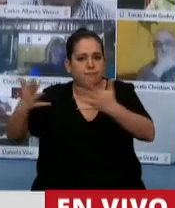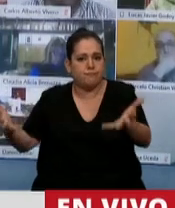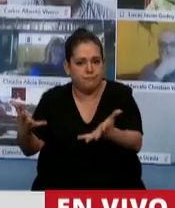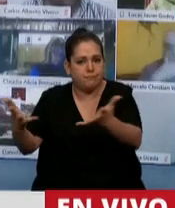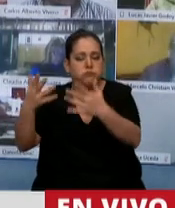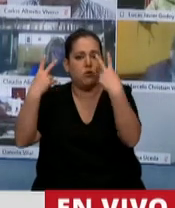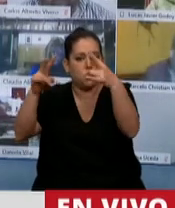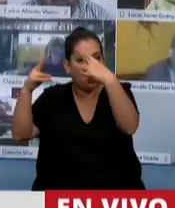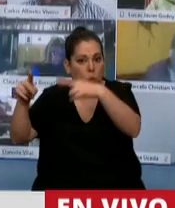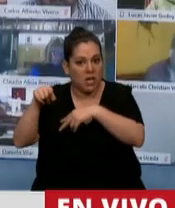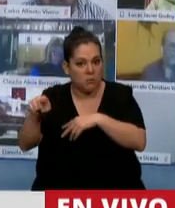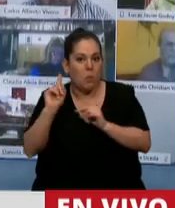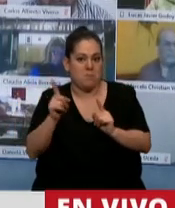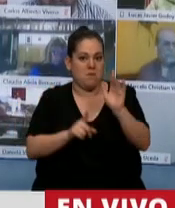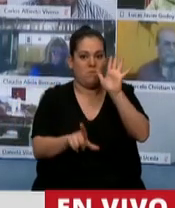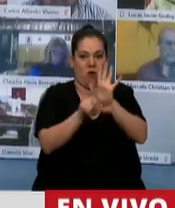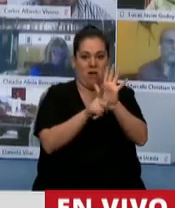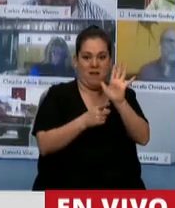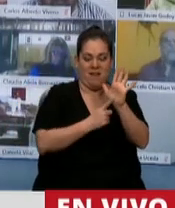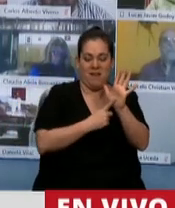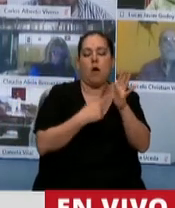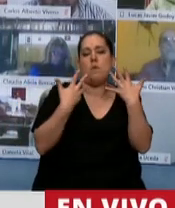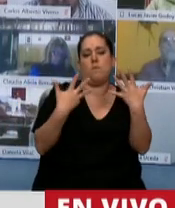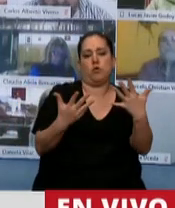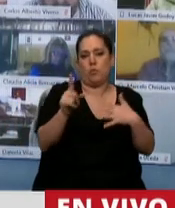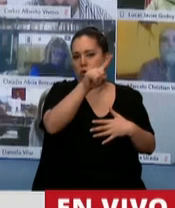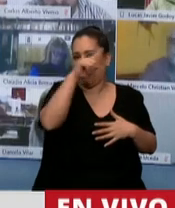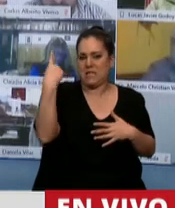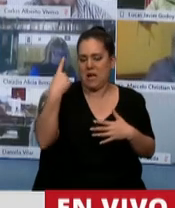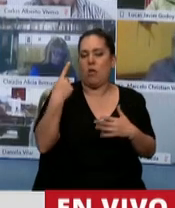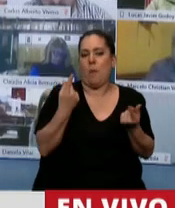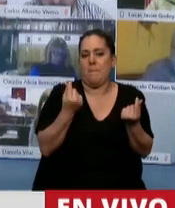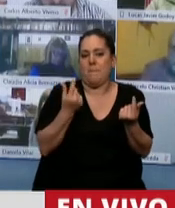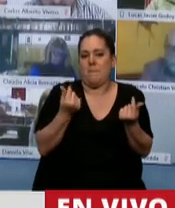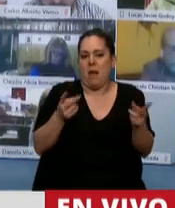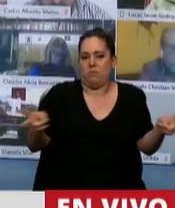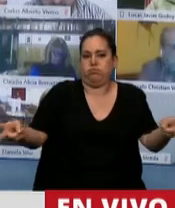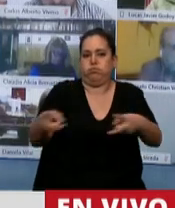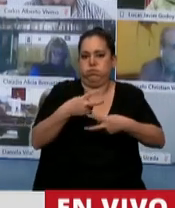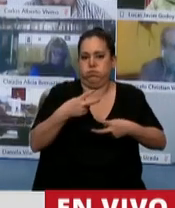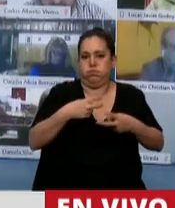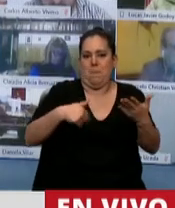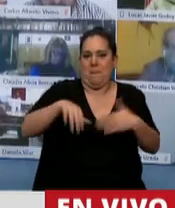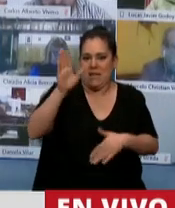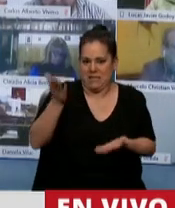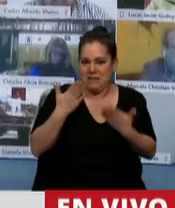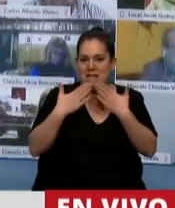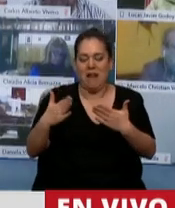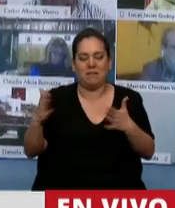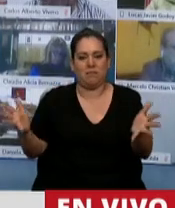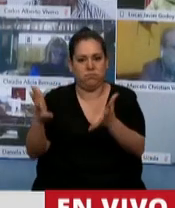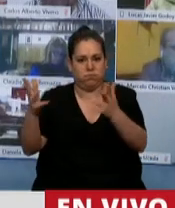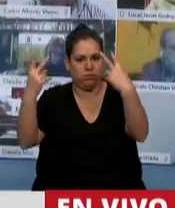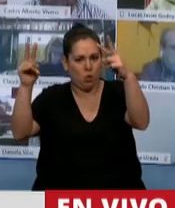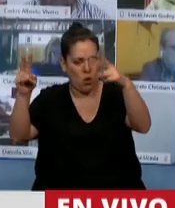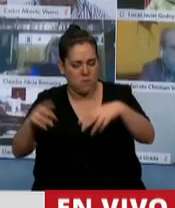que plantea este proyecto, el Estado también, por supuesto, más va a recaudar. Es un sector fundamental en mi provincia de Entre